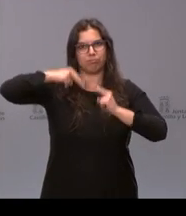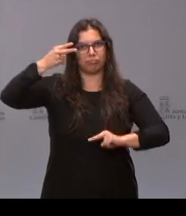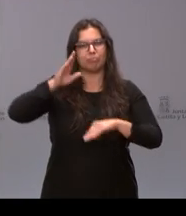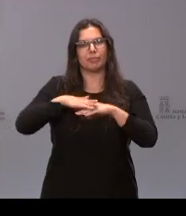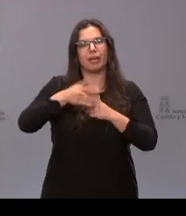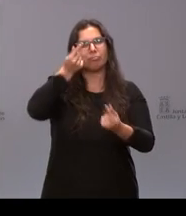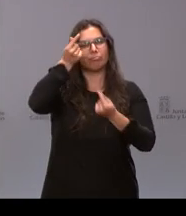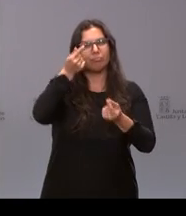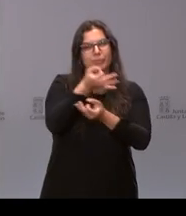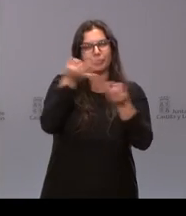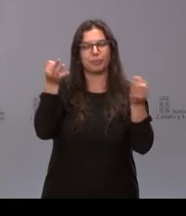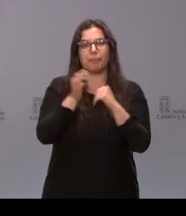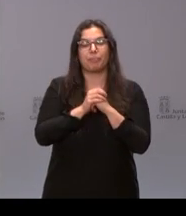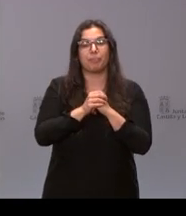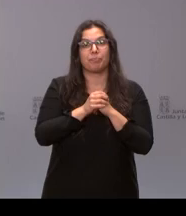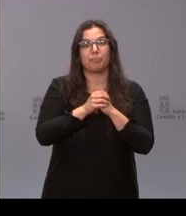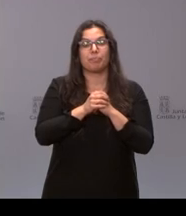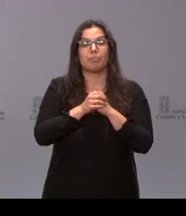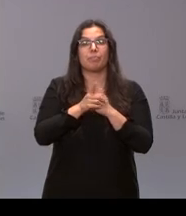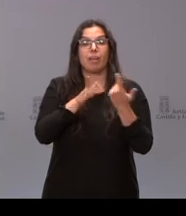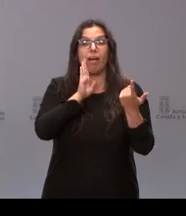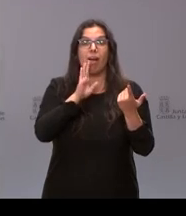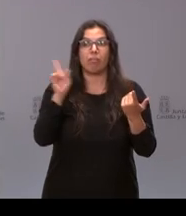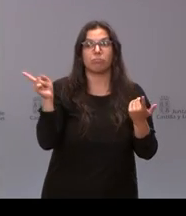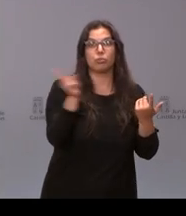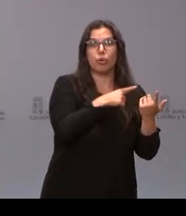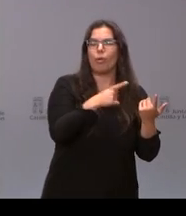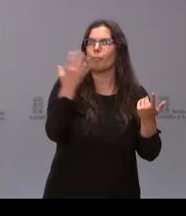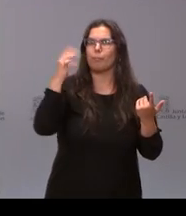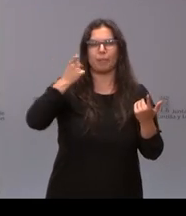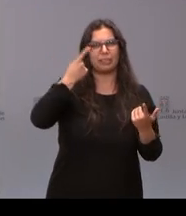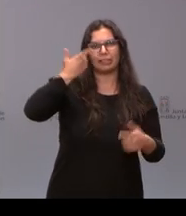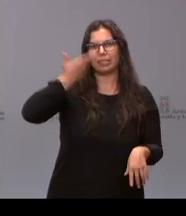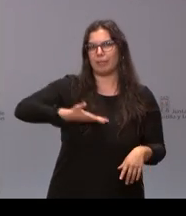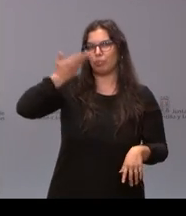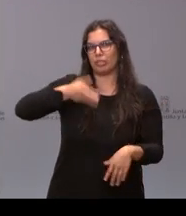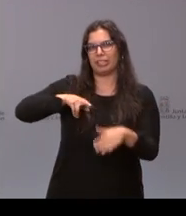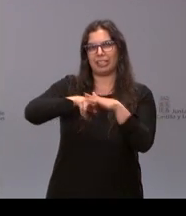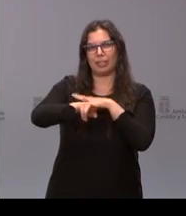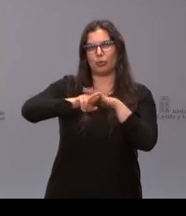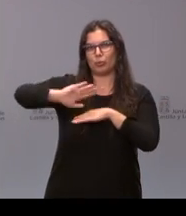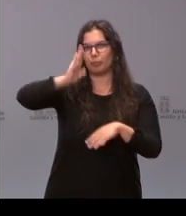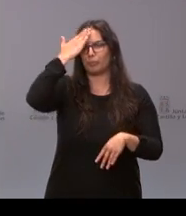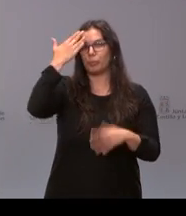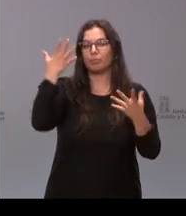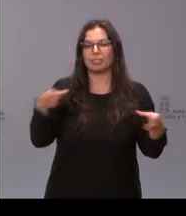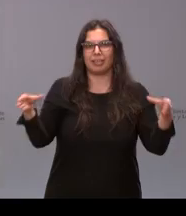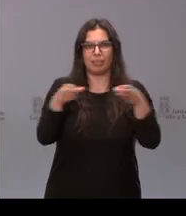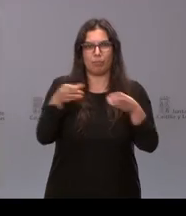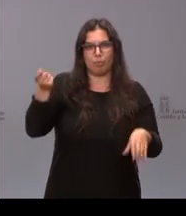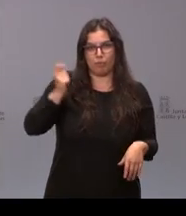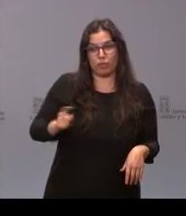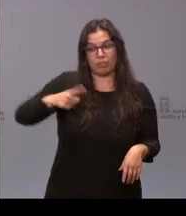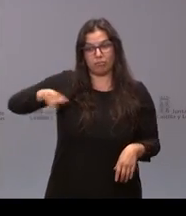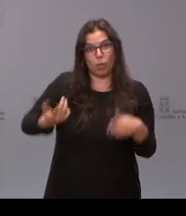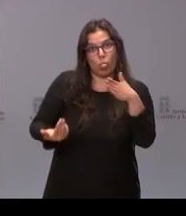Pero ninguno de estos dispositivos tiene valor si no es gracias al recurso que les da sentido. El equipo humano, que día a